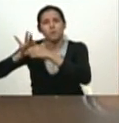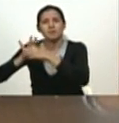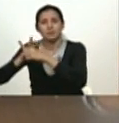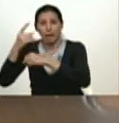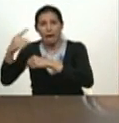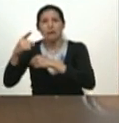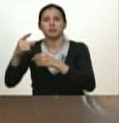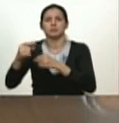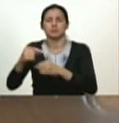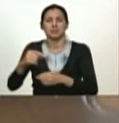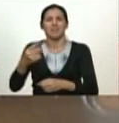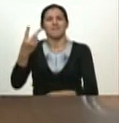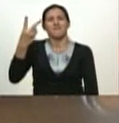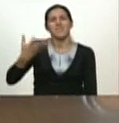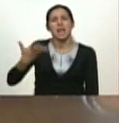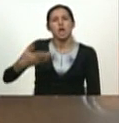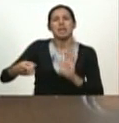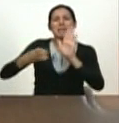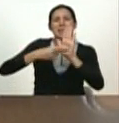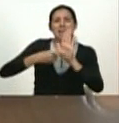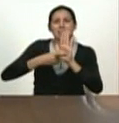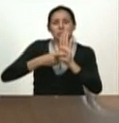los antivalores del individualismo